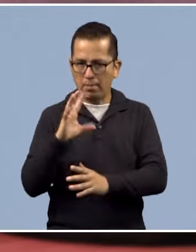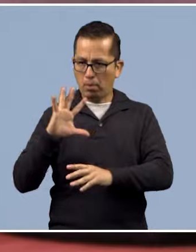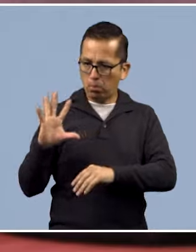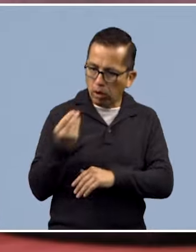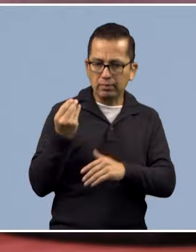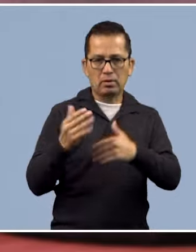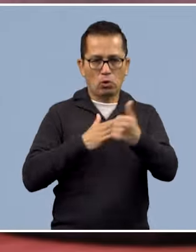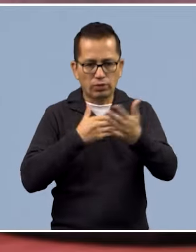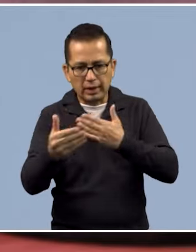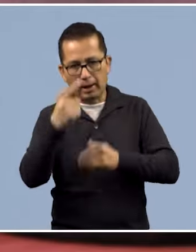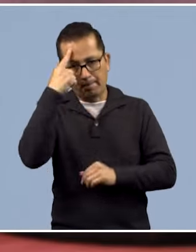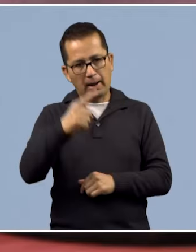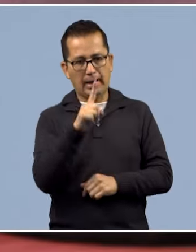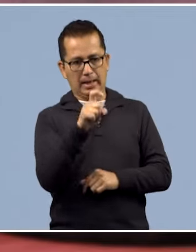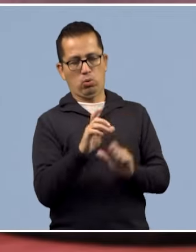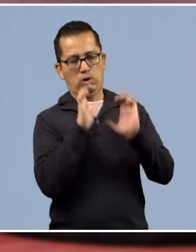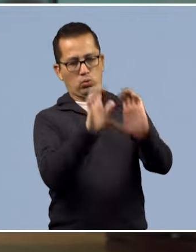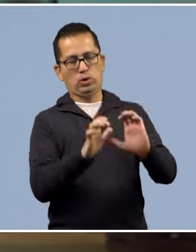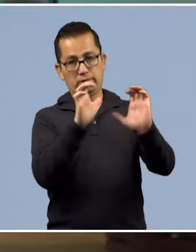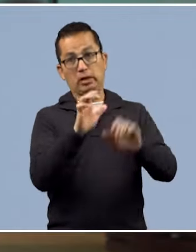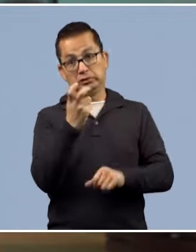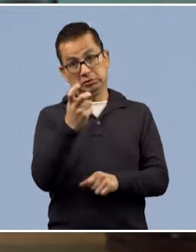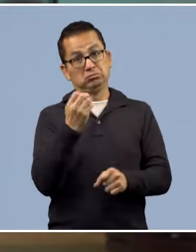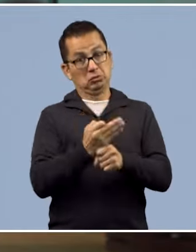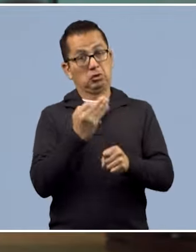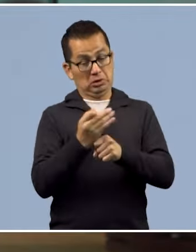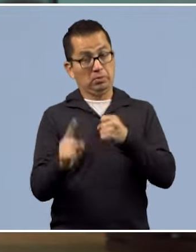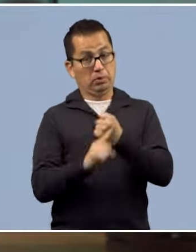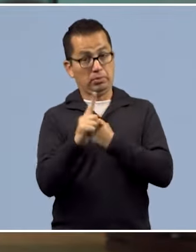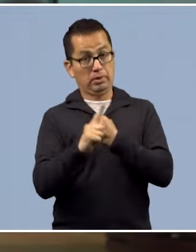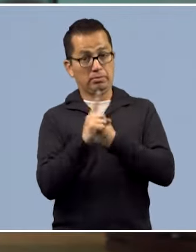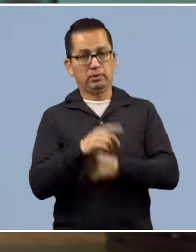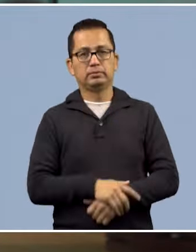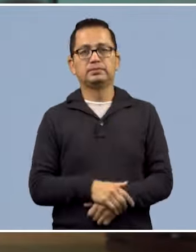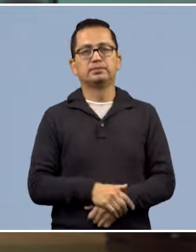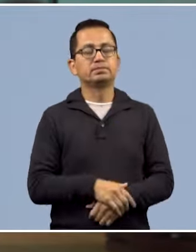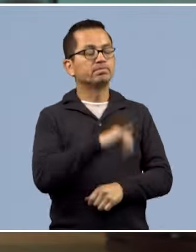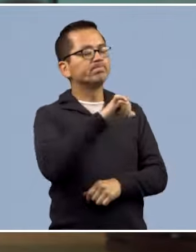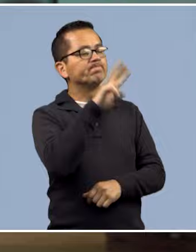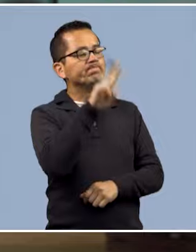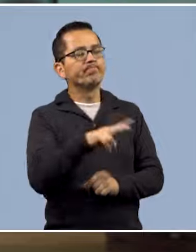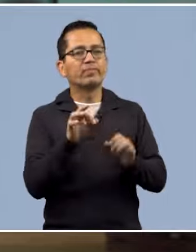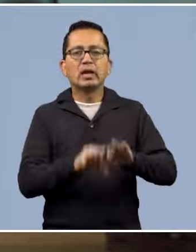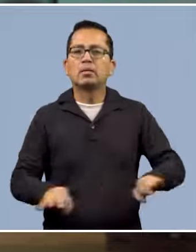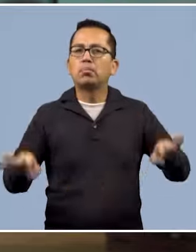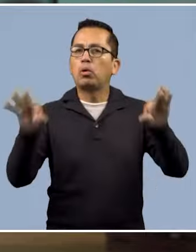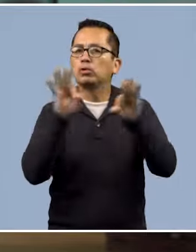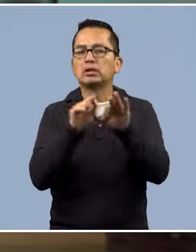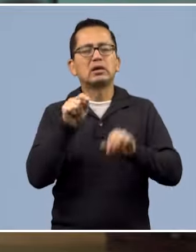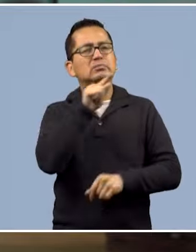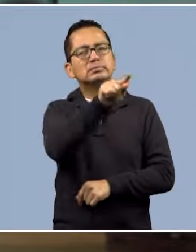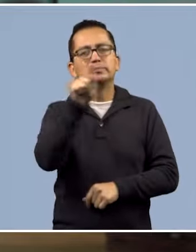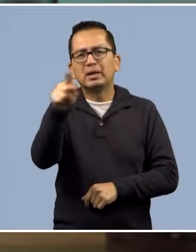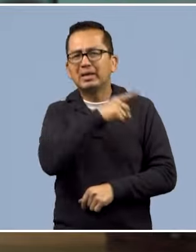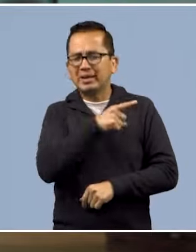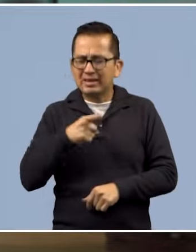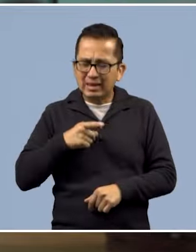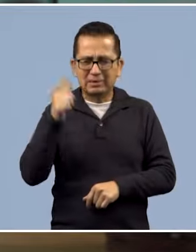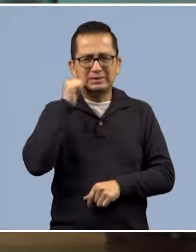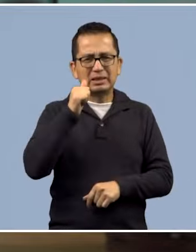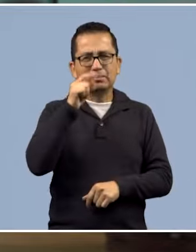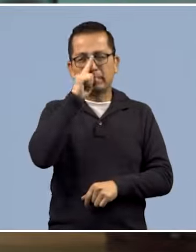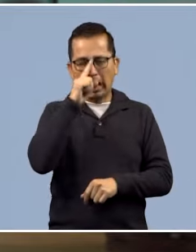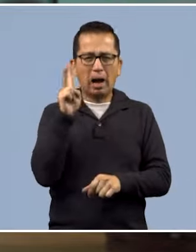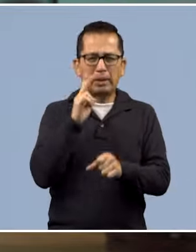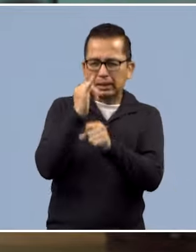país frente a la crisis del agua que se aproxima. Así es, Reni, pues es importante recordarle e insistir con nuestra audiencia que se informe siempre de fuentes oficiales.